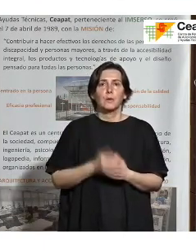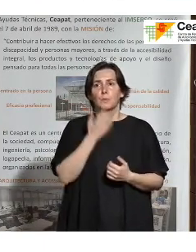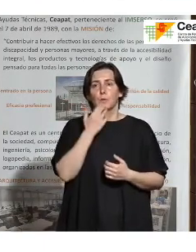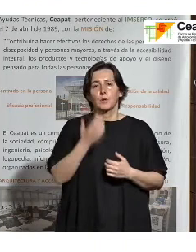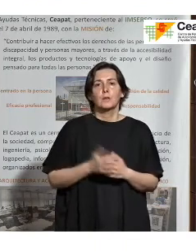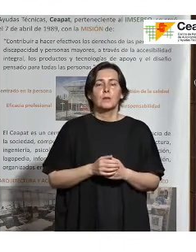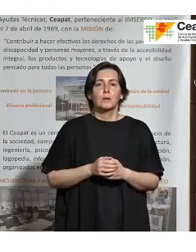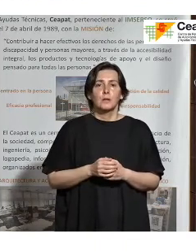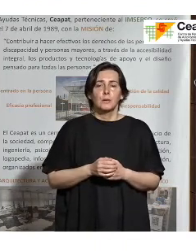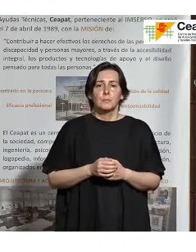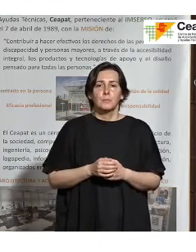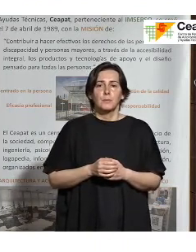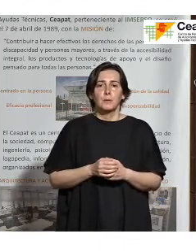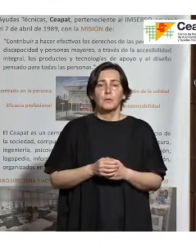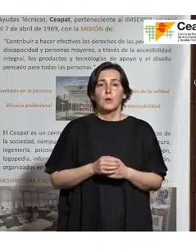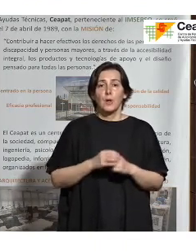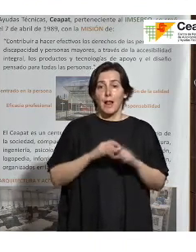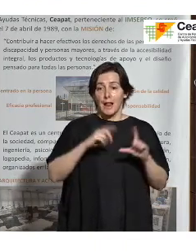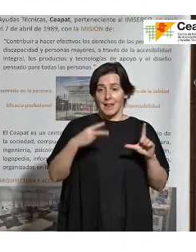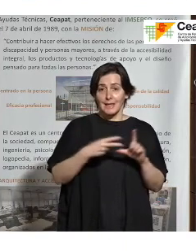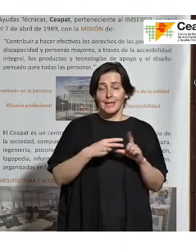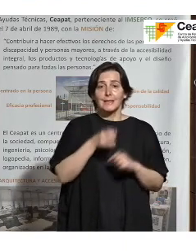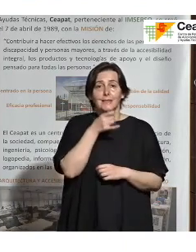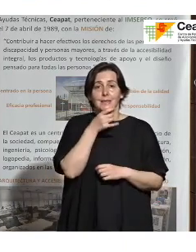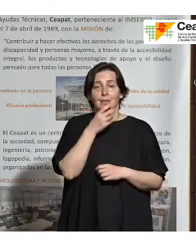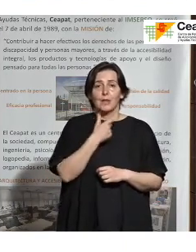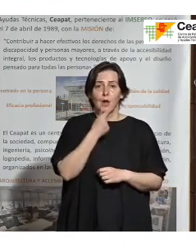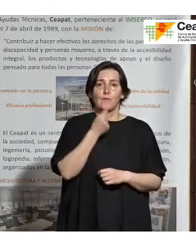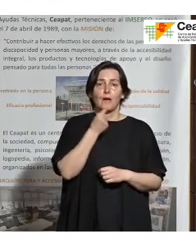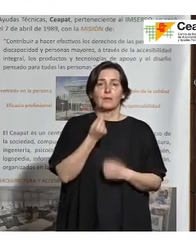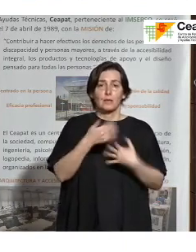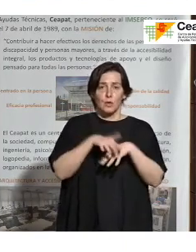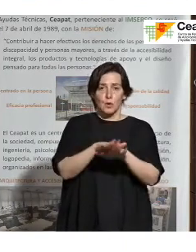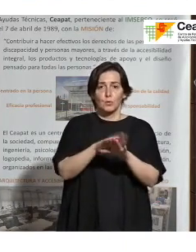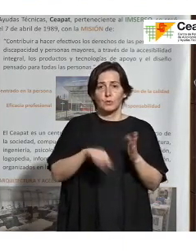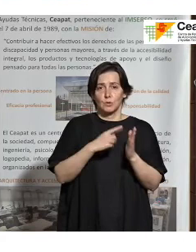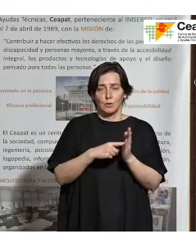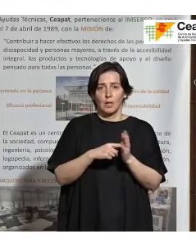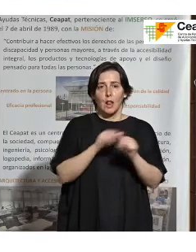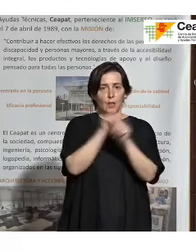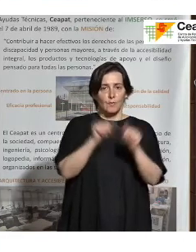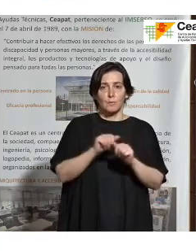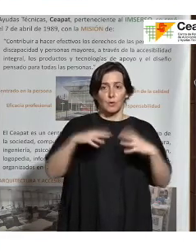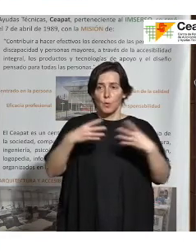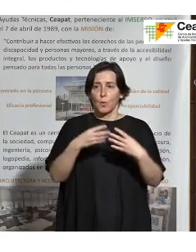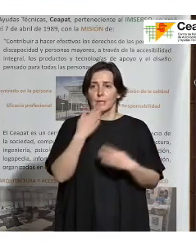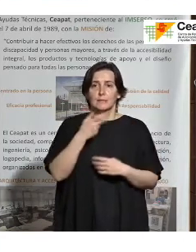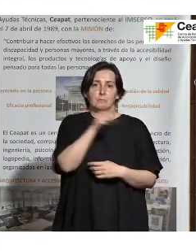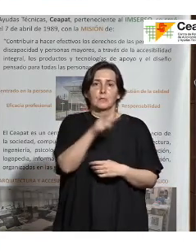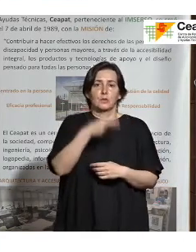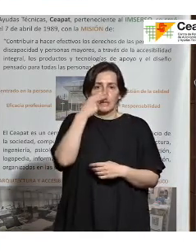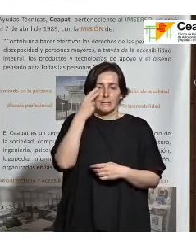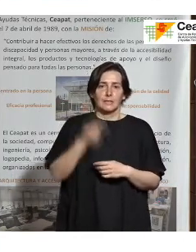ejemplo, estamos utilizando, os pongo aquí el link, el diccionario fácil de plena inclusión, que está disponible en formato web, si a alguien le interesa,